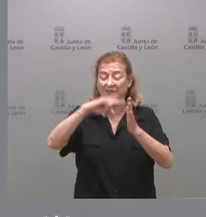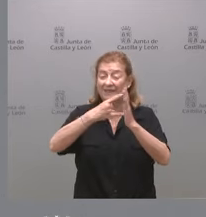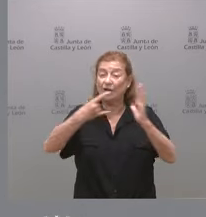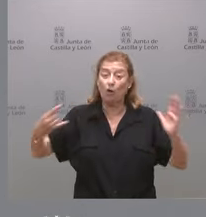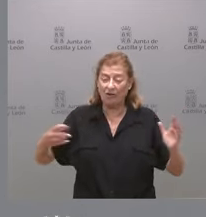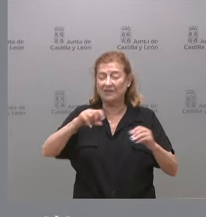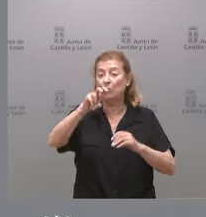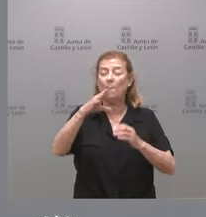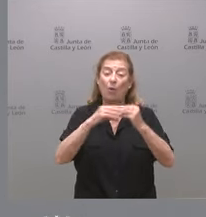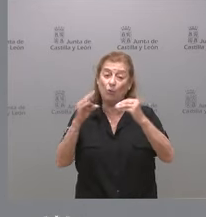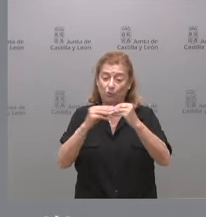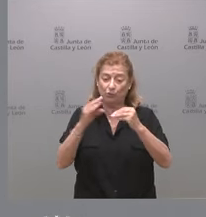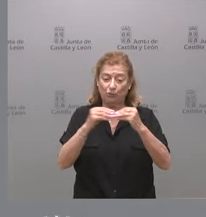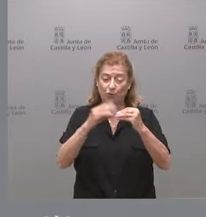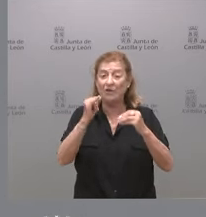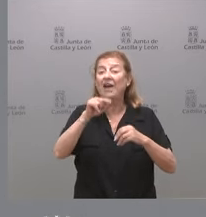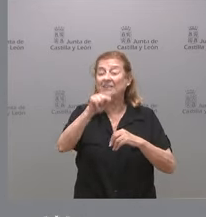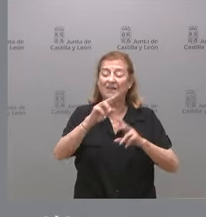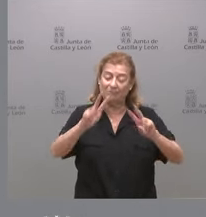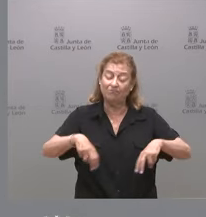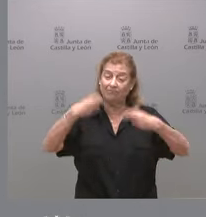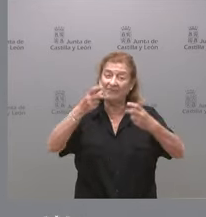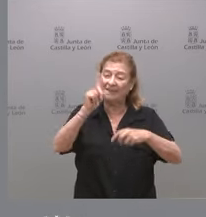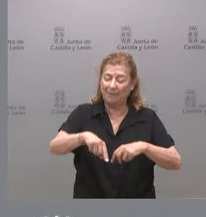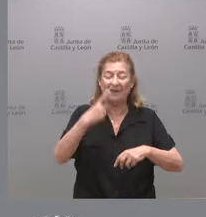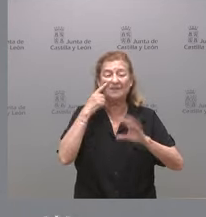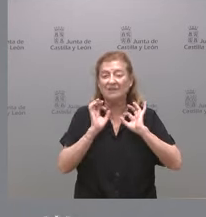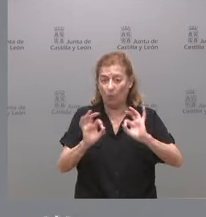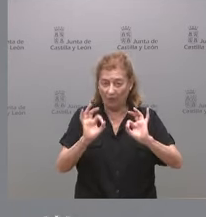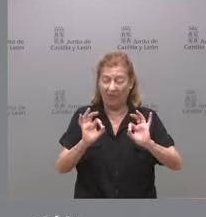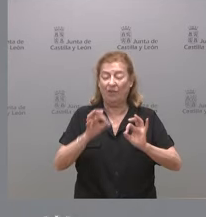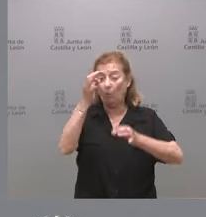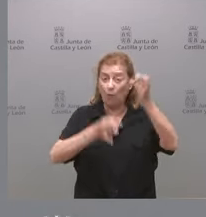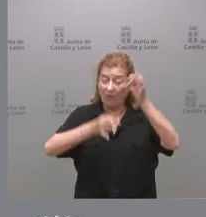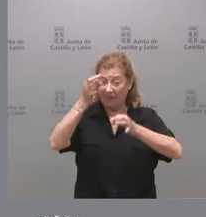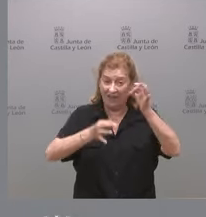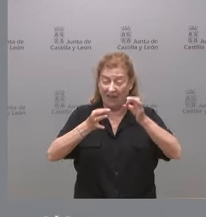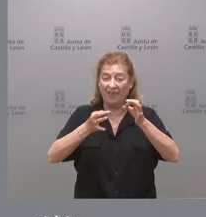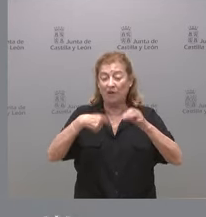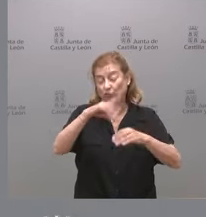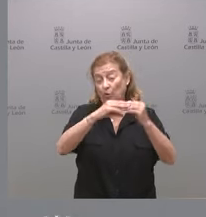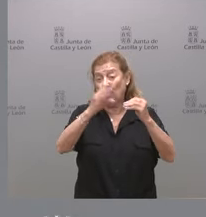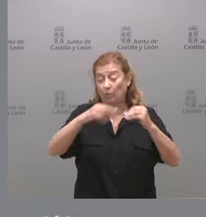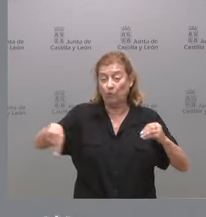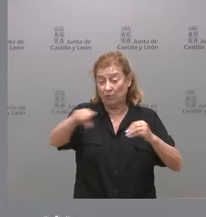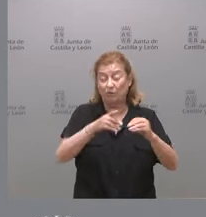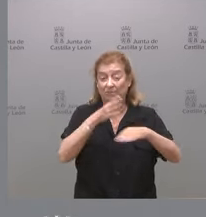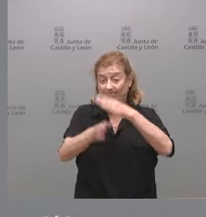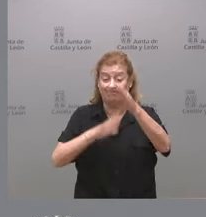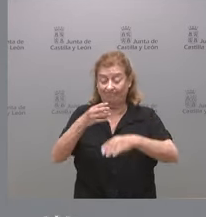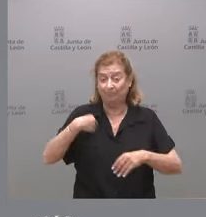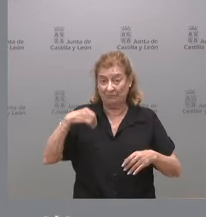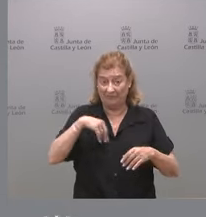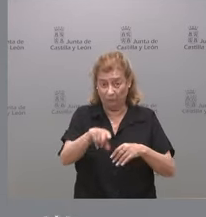las nuevas utilidades y, así, reforzar también la seguridad jurídica de los usuarios que acceden a los mismos.